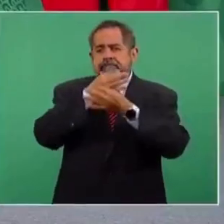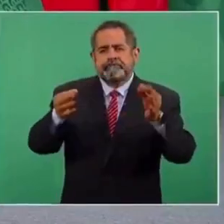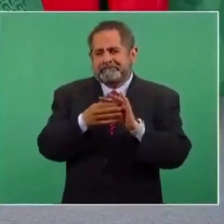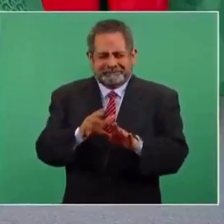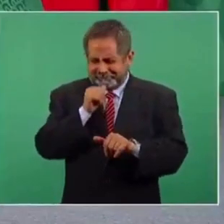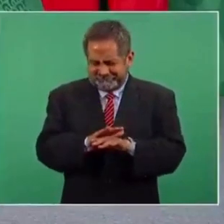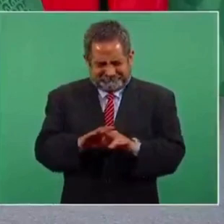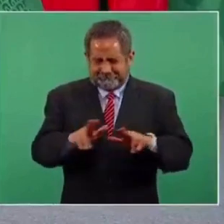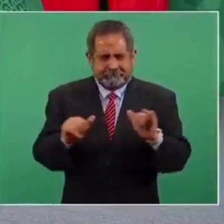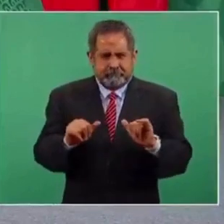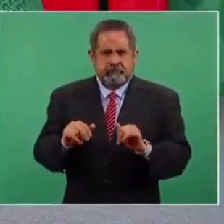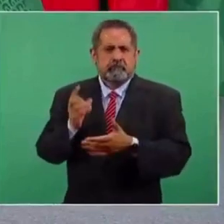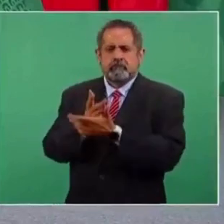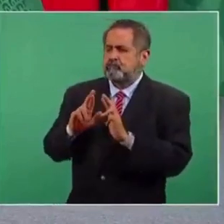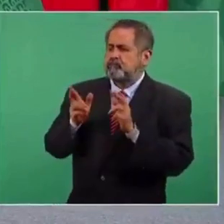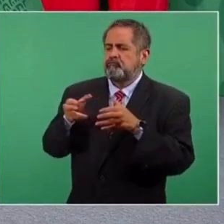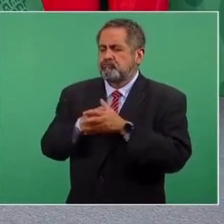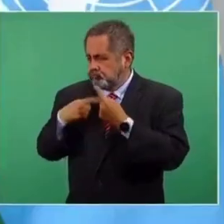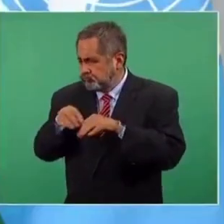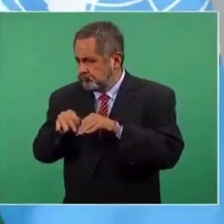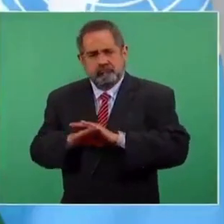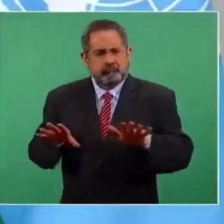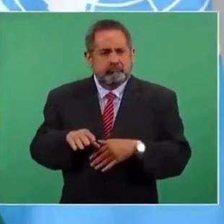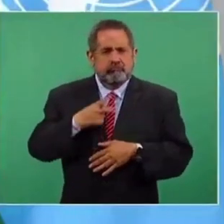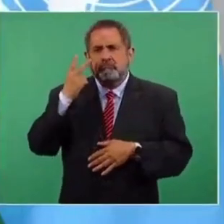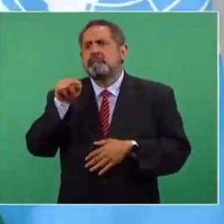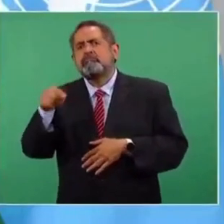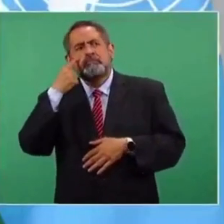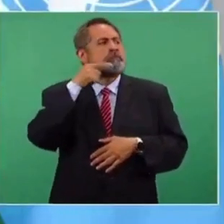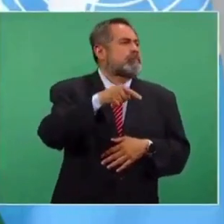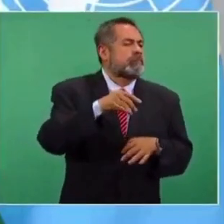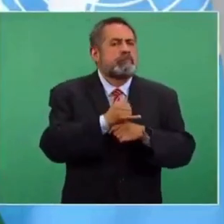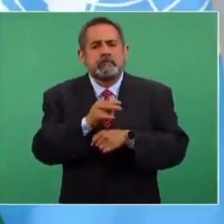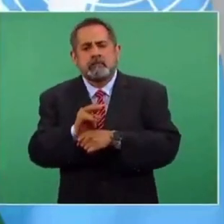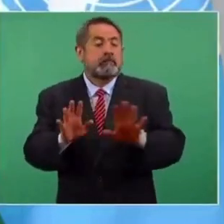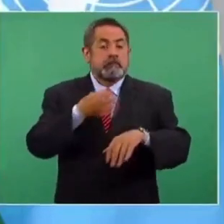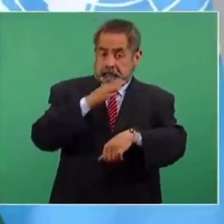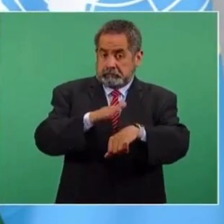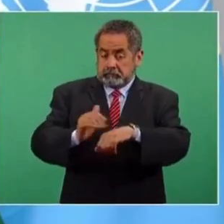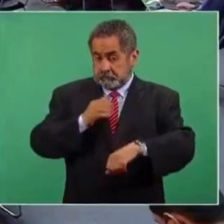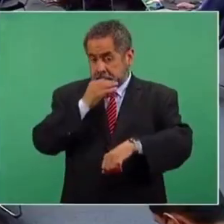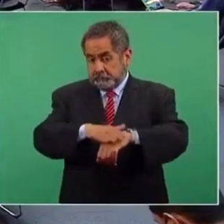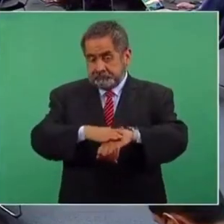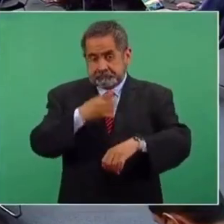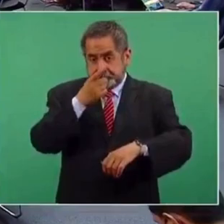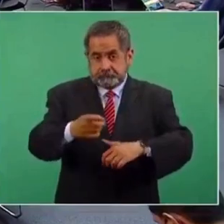referidos a esas reuniones. nada más es ir a la obra, también aquí aprovecho para